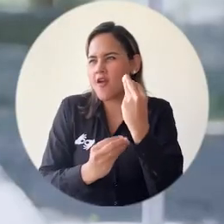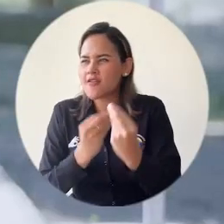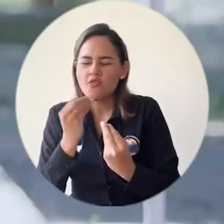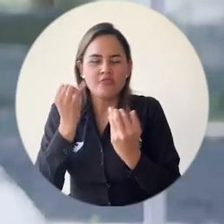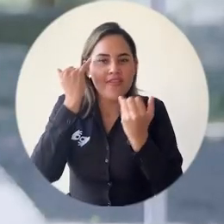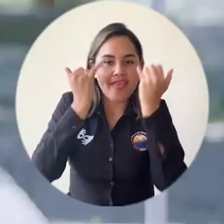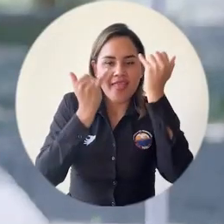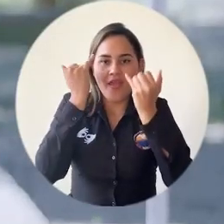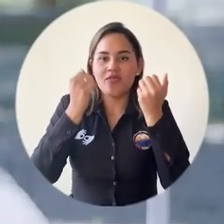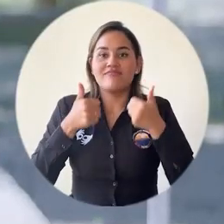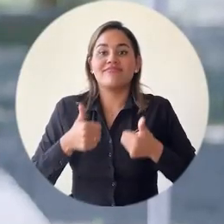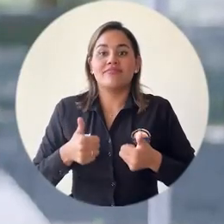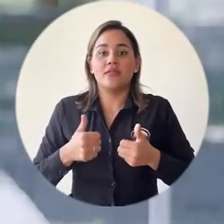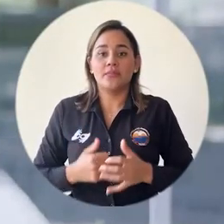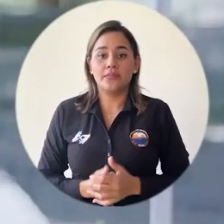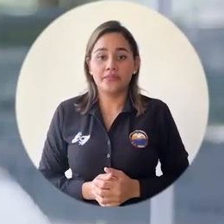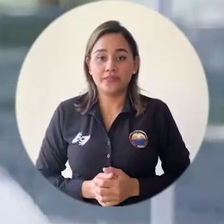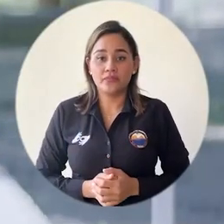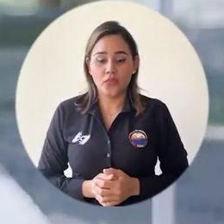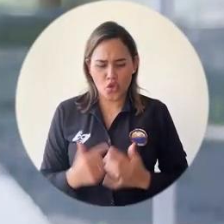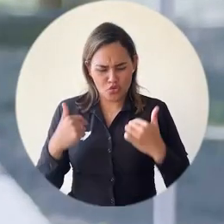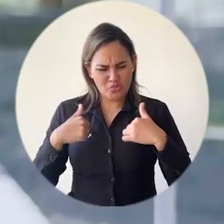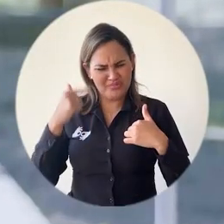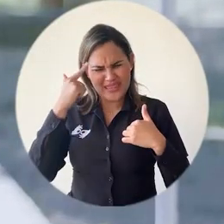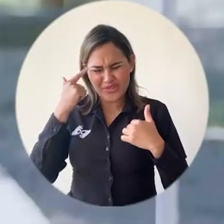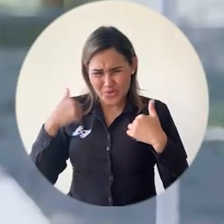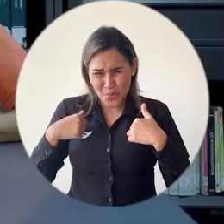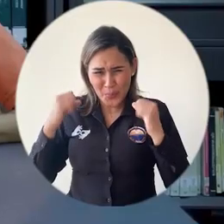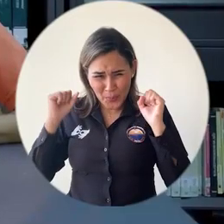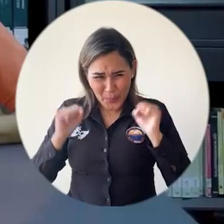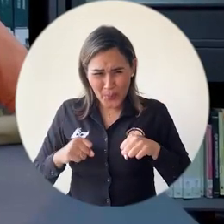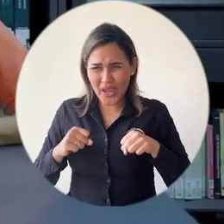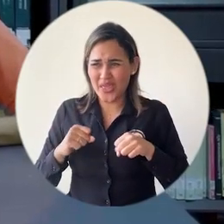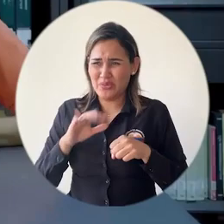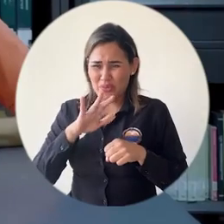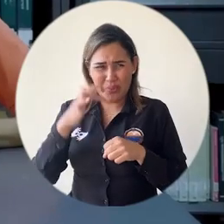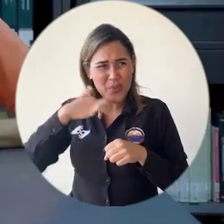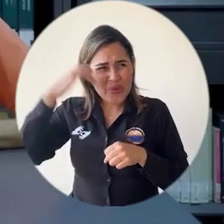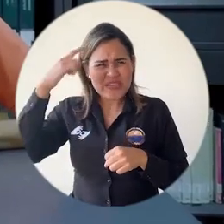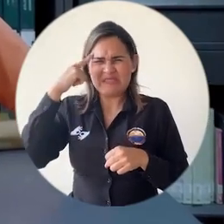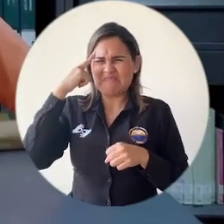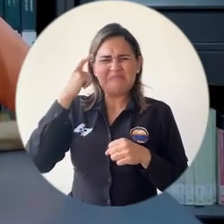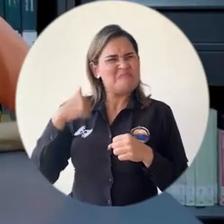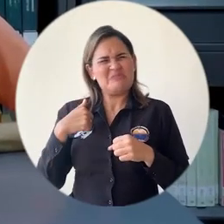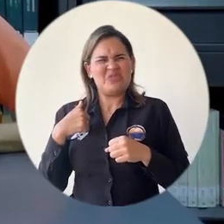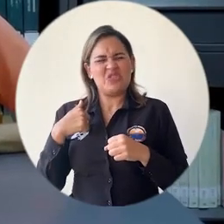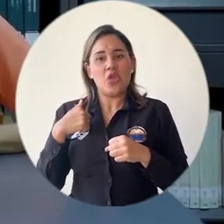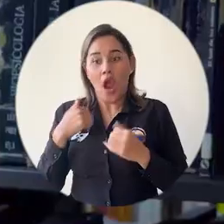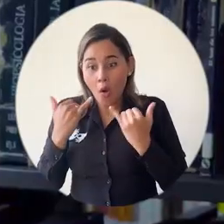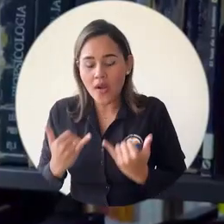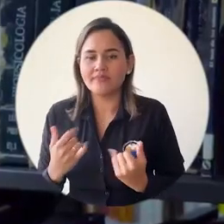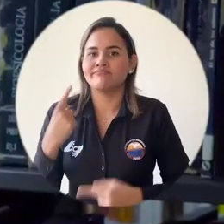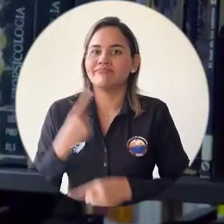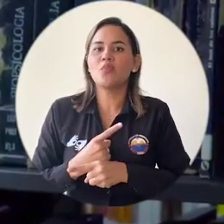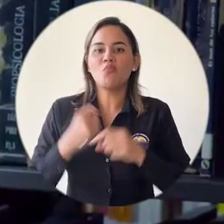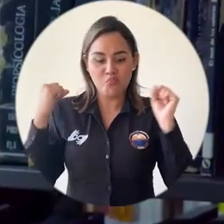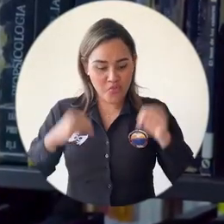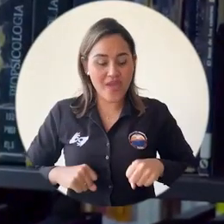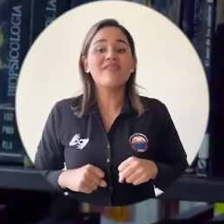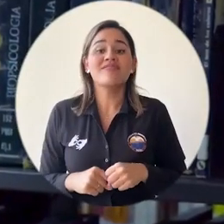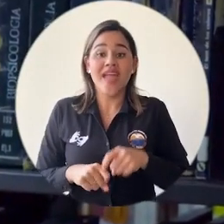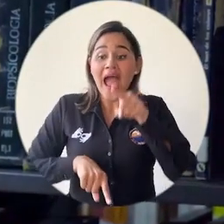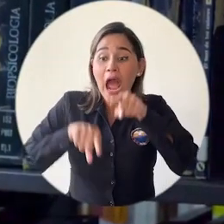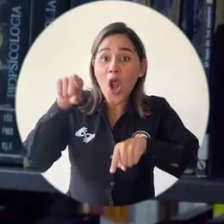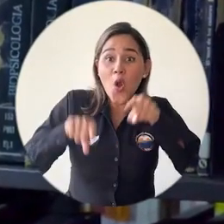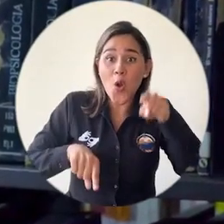Yo no estaba seguro si podría acceder a la educación superior, pero gracias al programa pude acceder. Y ahora soy un ejemplo para los muchachos de mi pueblo que me preguntan si ellos pueden